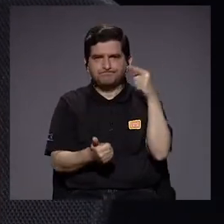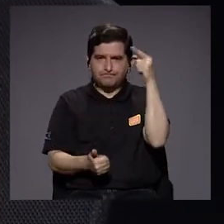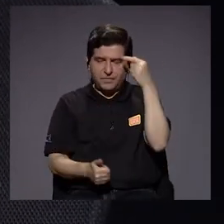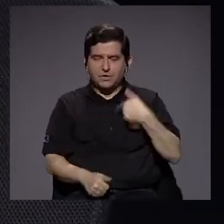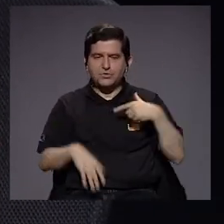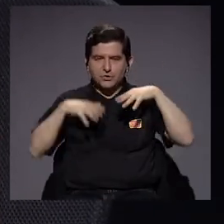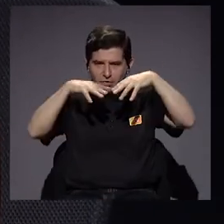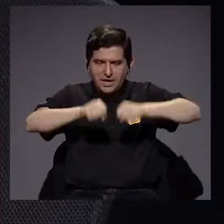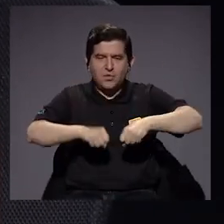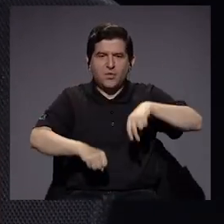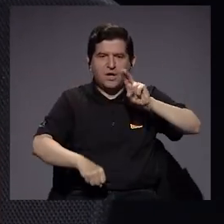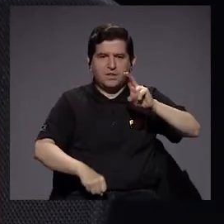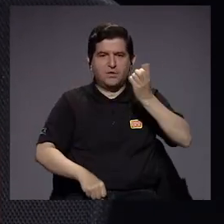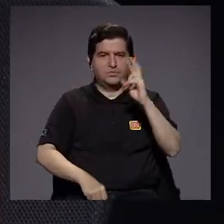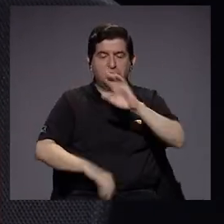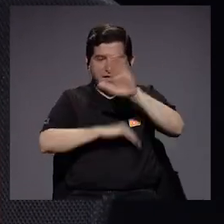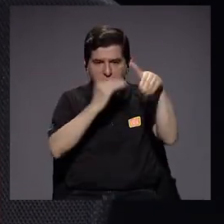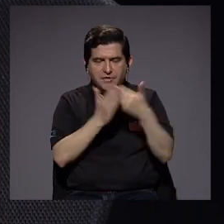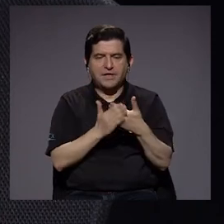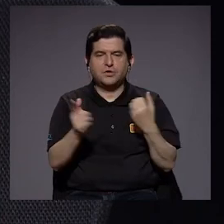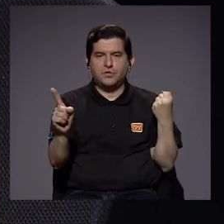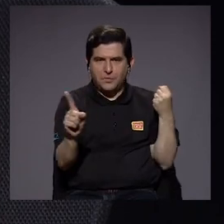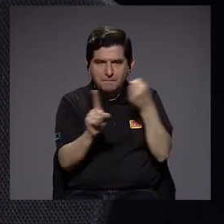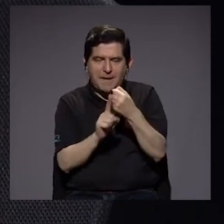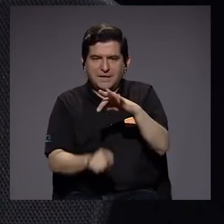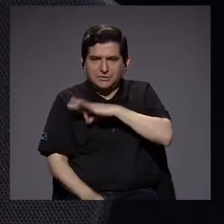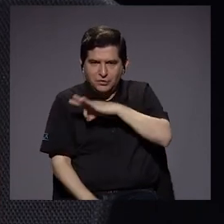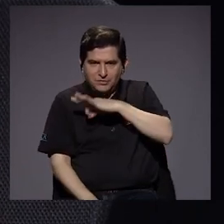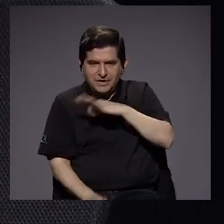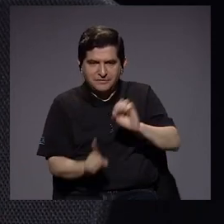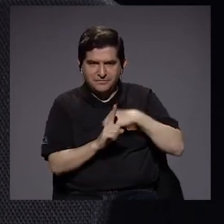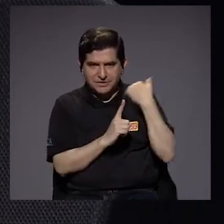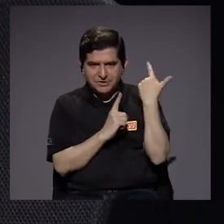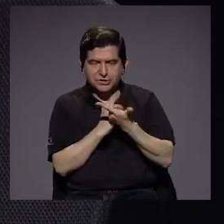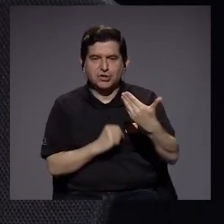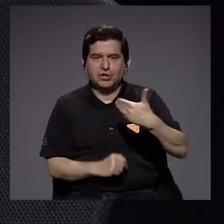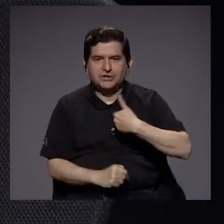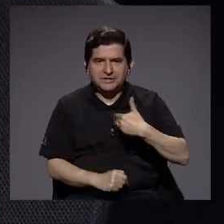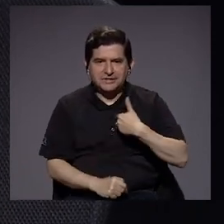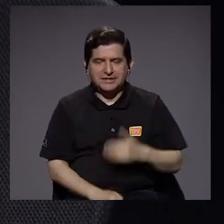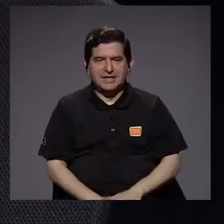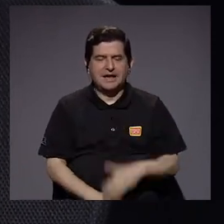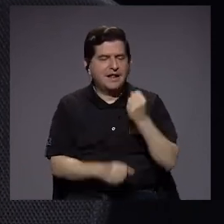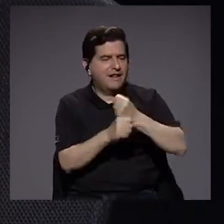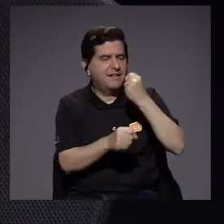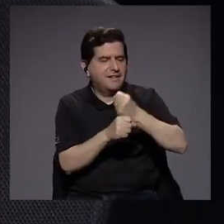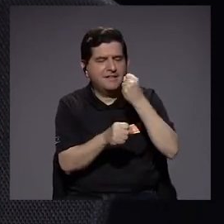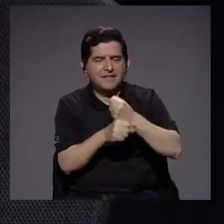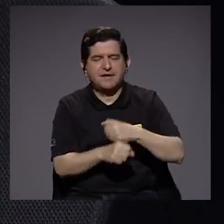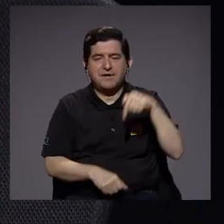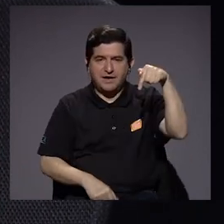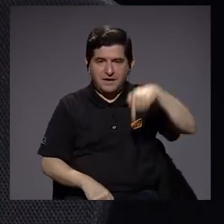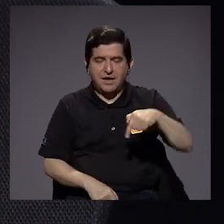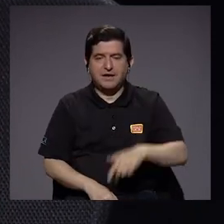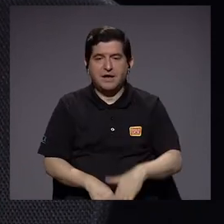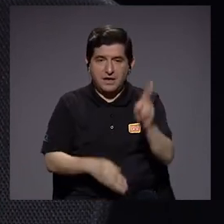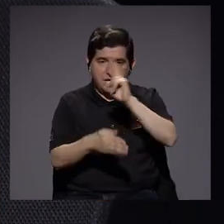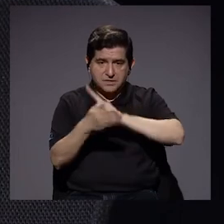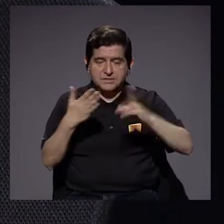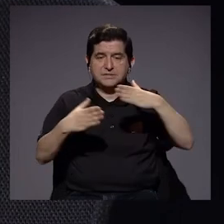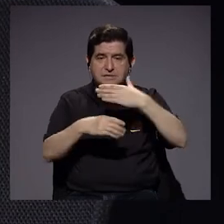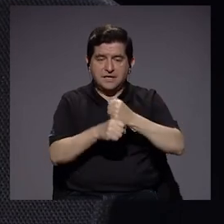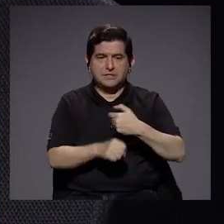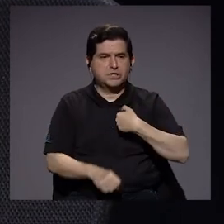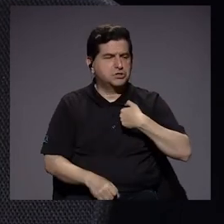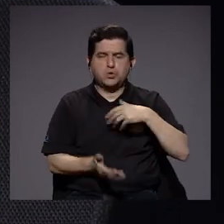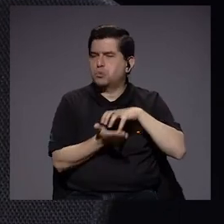como egresada de la UCR a todo ese impacto y beneficio social que tiene los esfuerzos que esta casa genera, entonces yo no